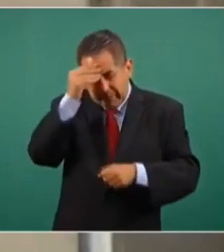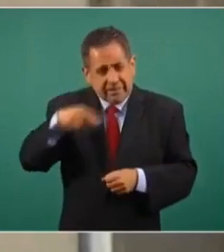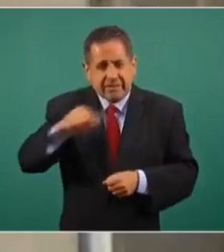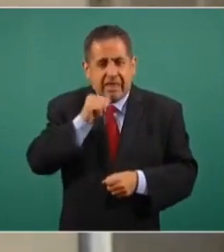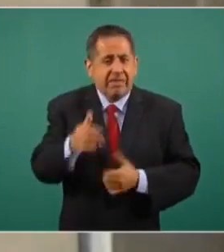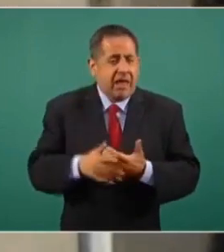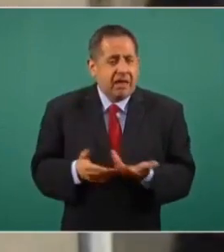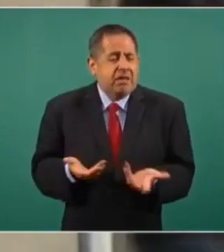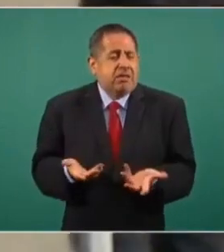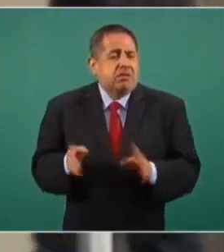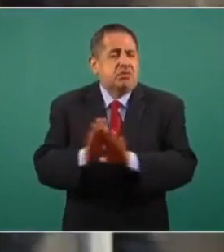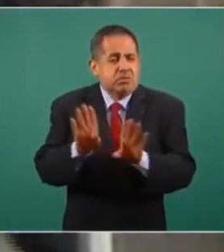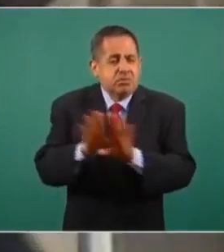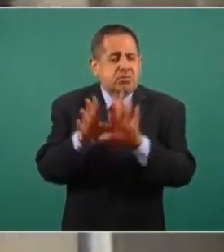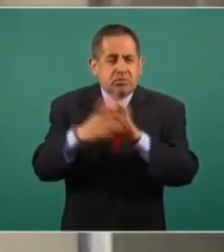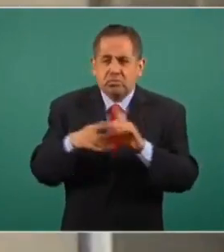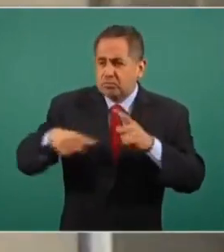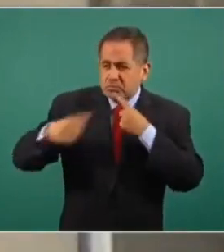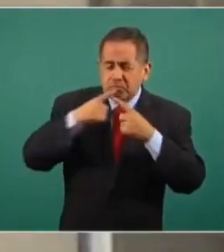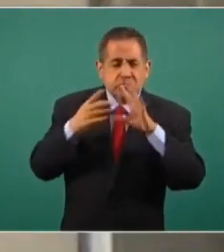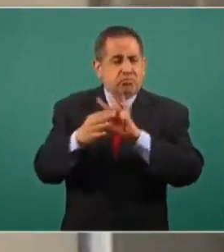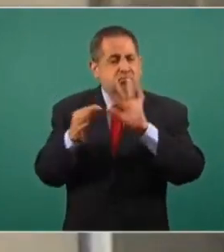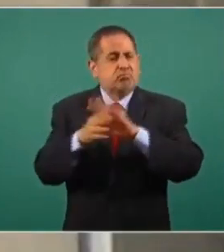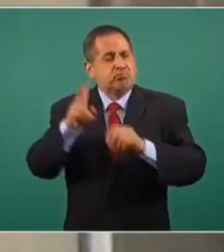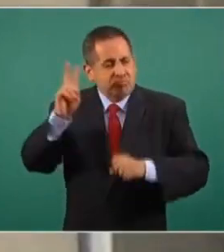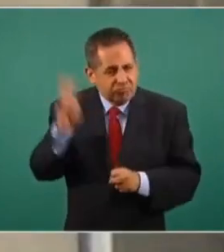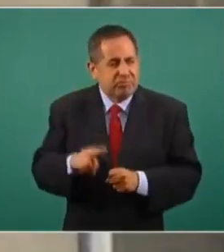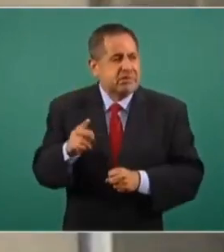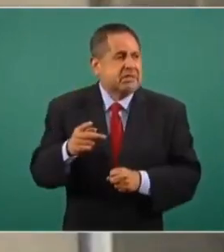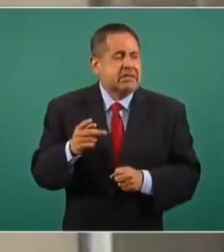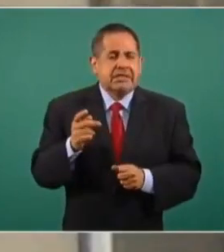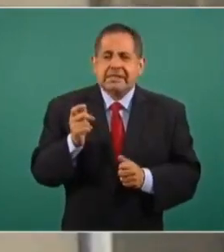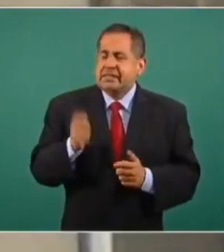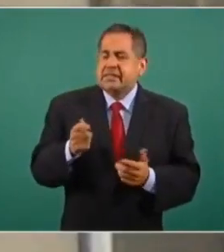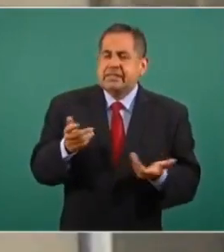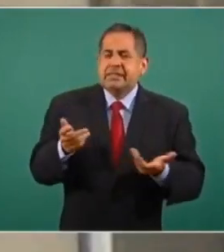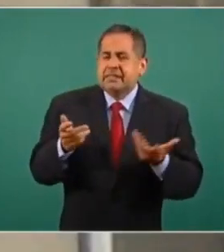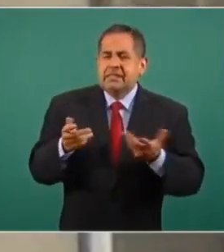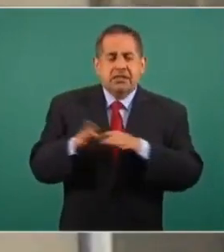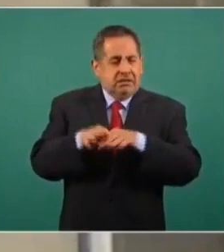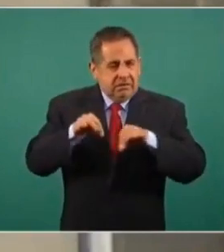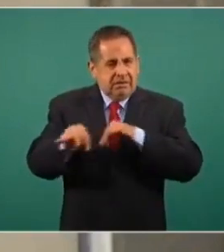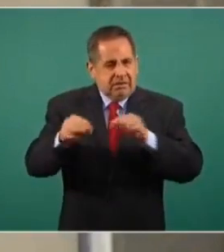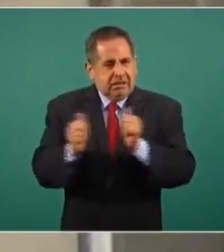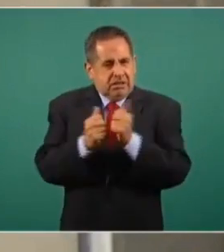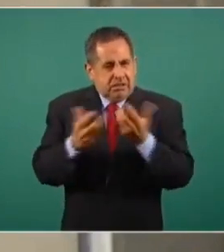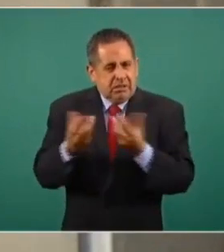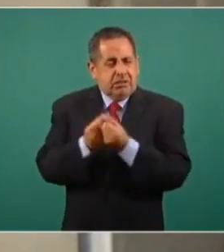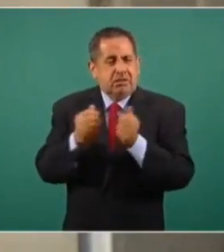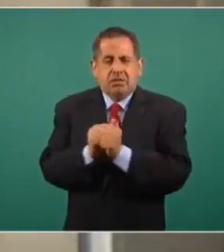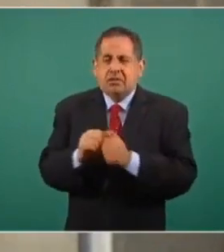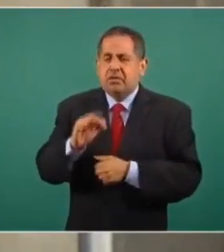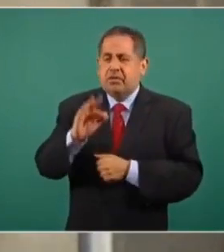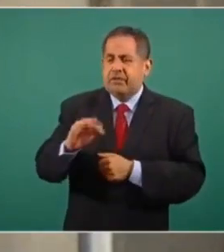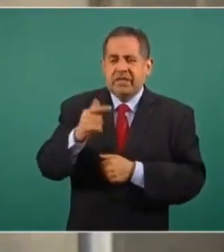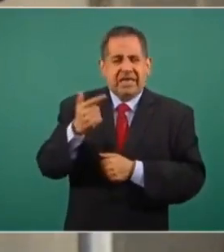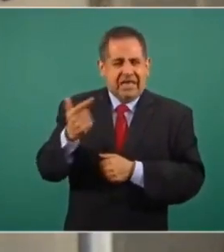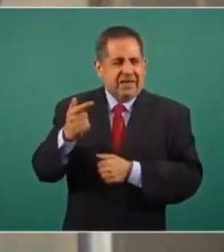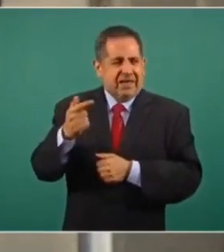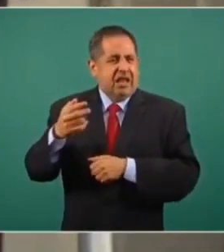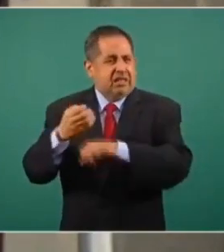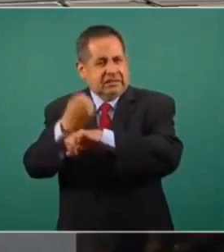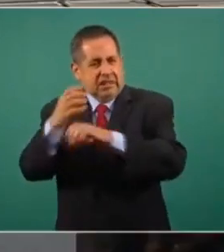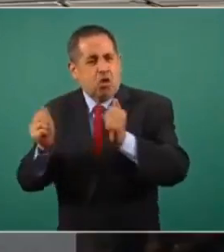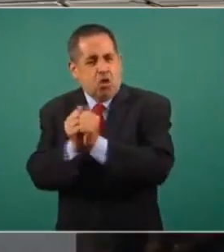¿Cómo conseguir o cómo conciliar que de verdad haya este trabajo conjunto con las fiscalías de desaparecidos y las